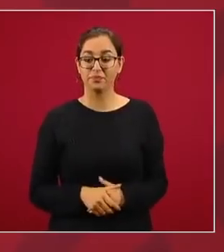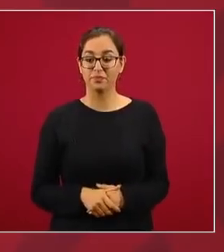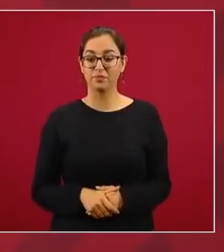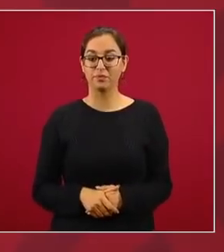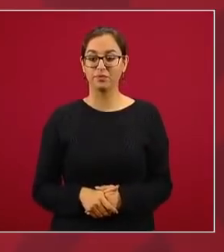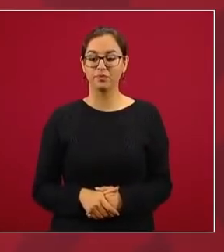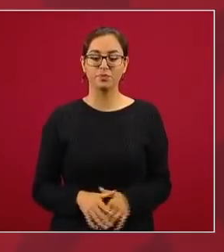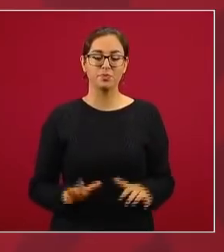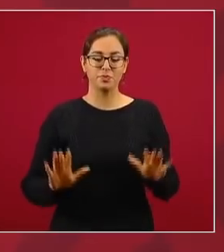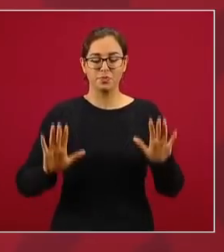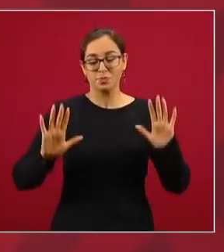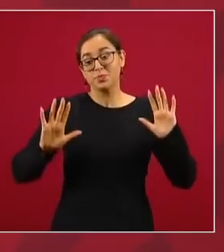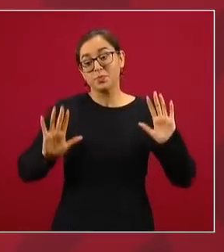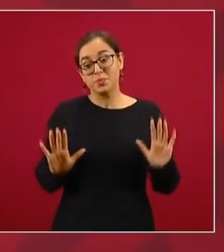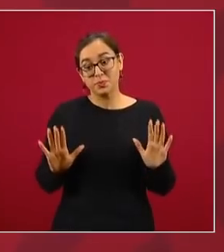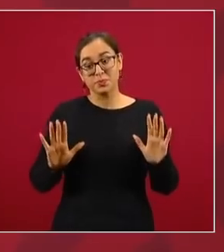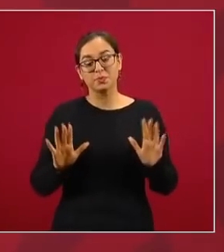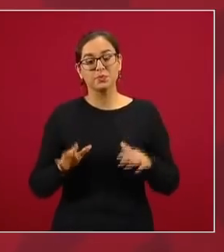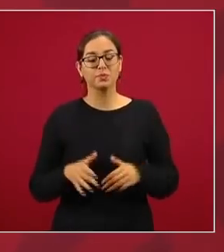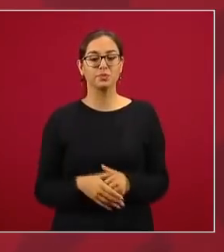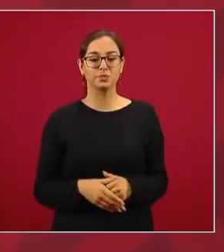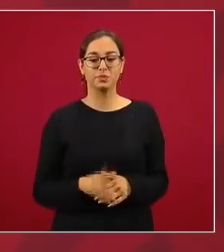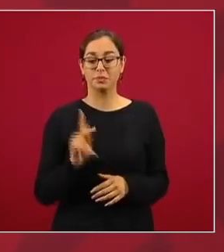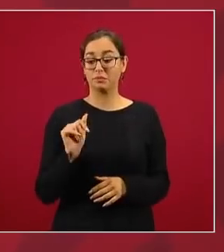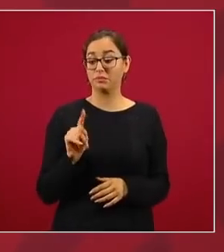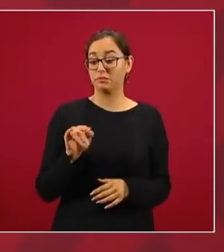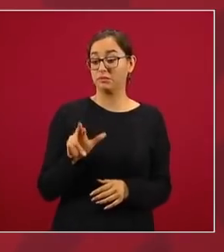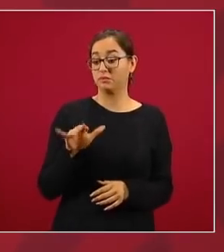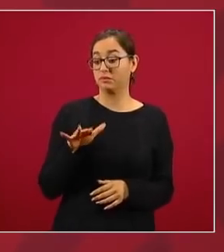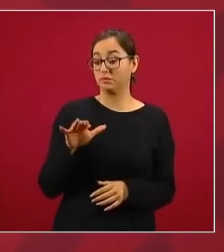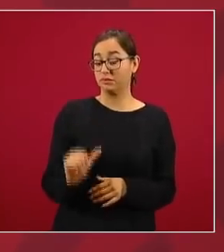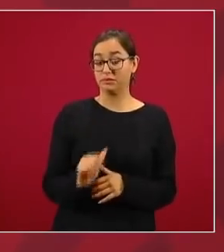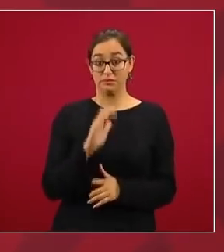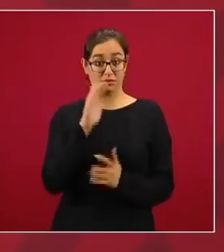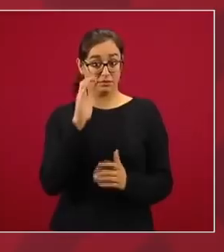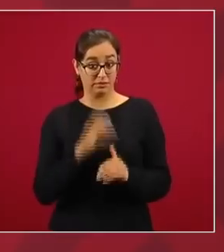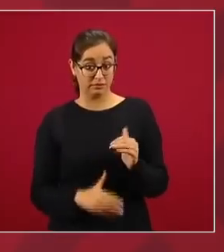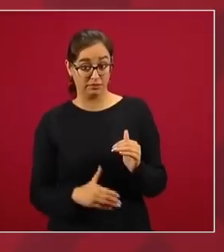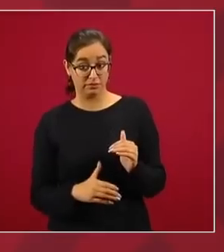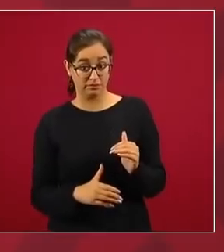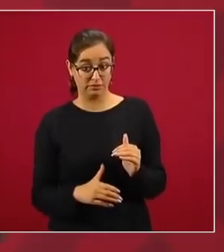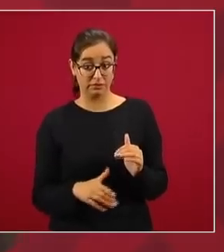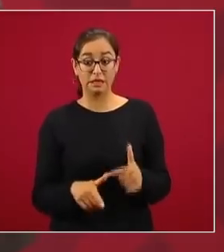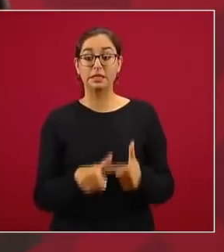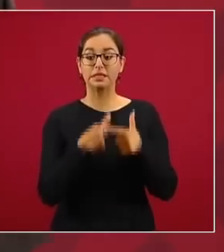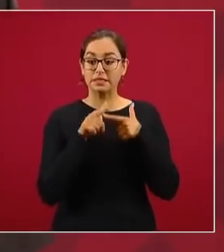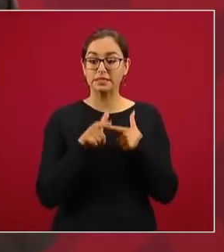termina Patricio y entra